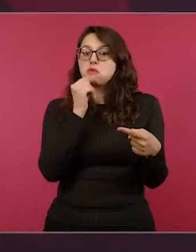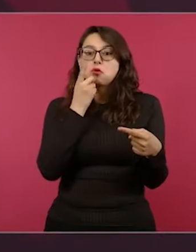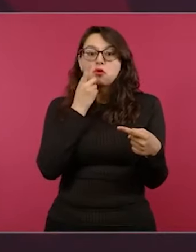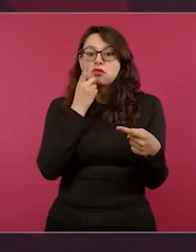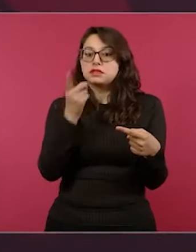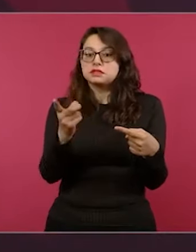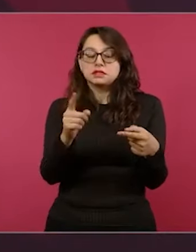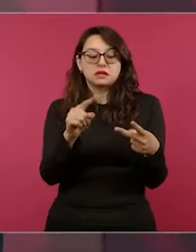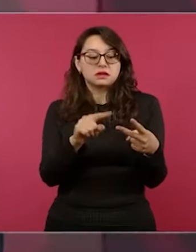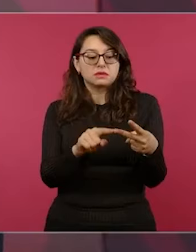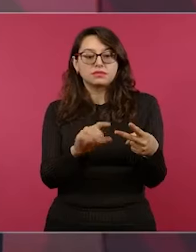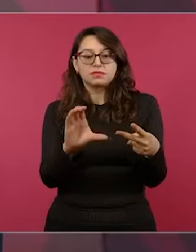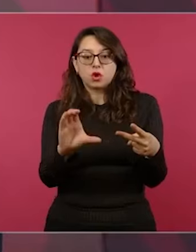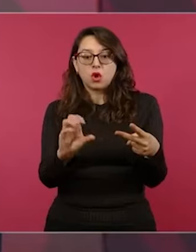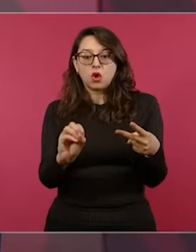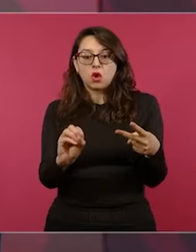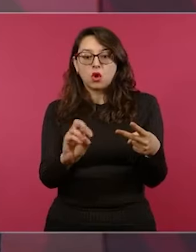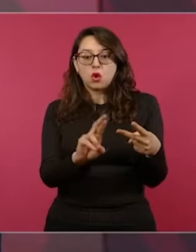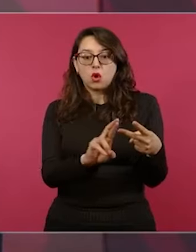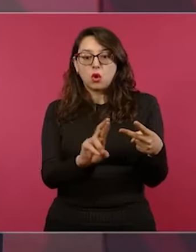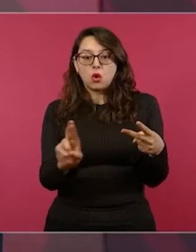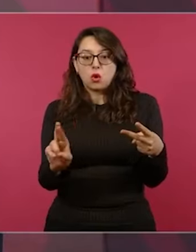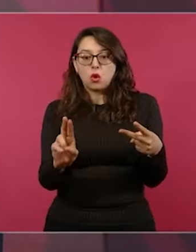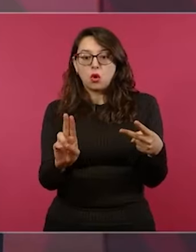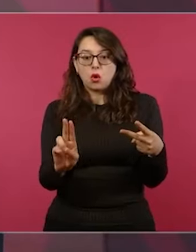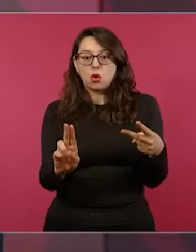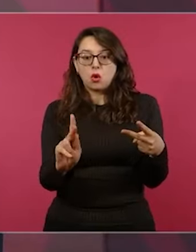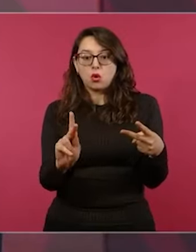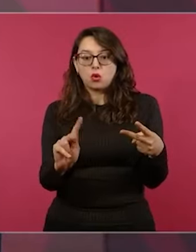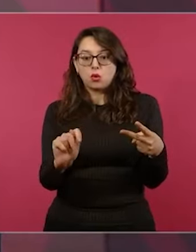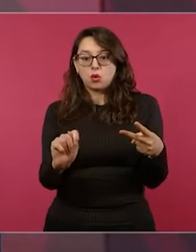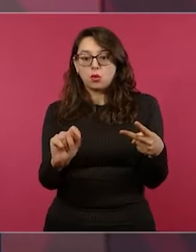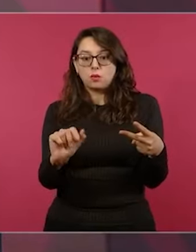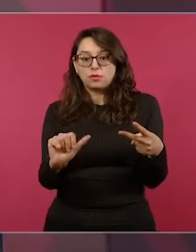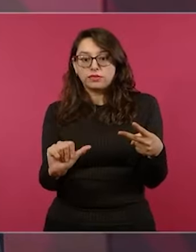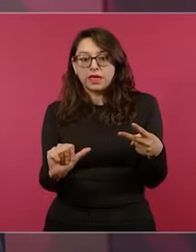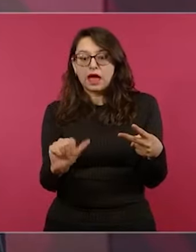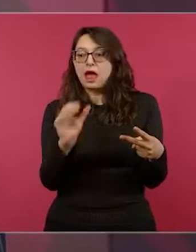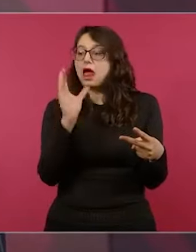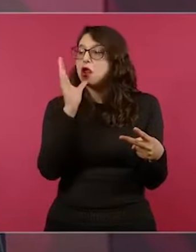corrupta. Me van a ayudar ustedes a buscar un sinónimo,